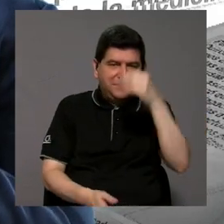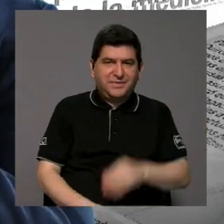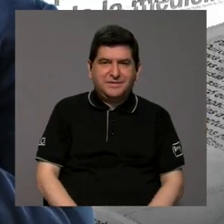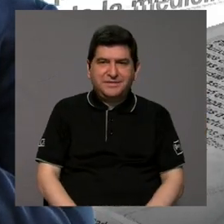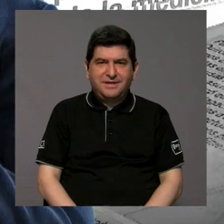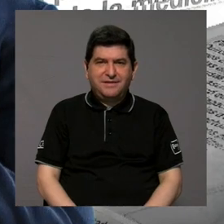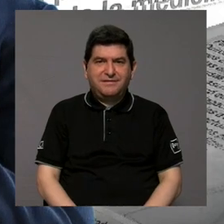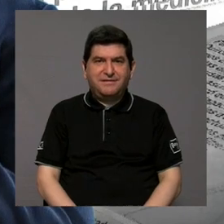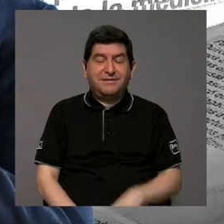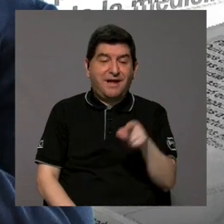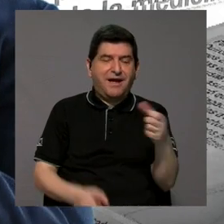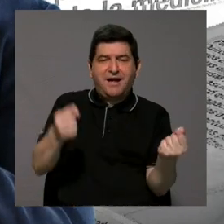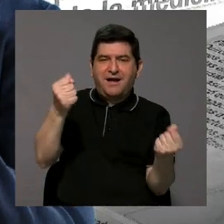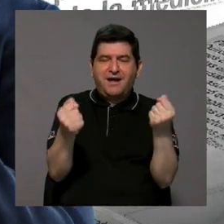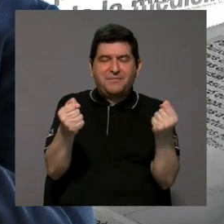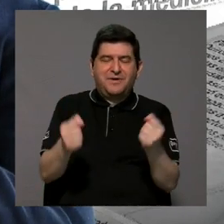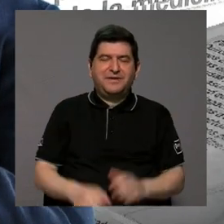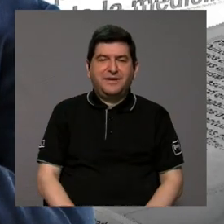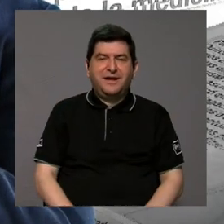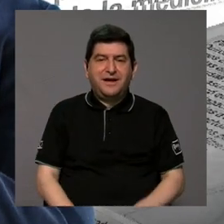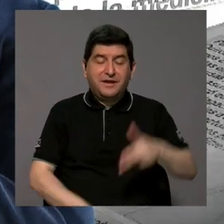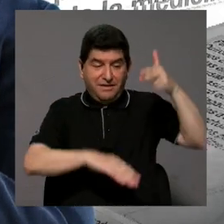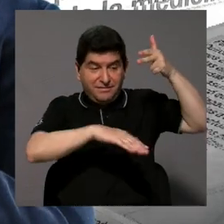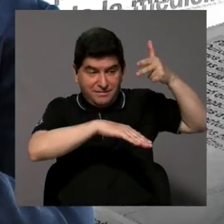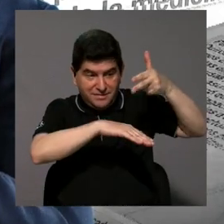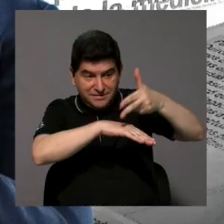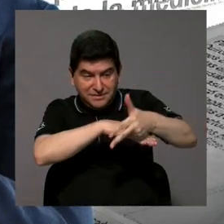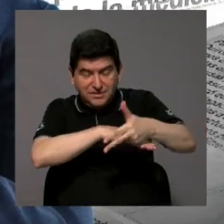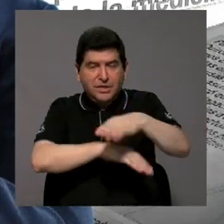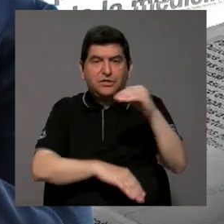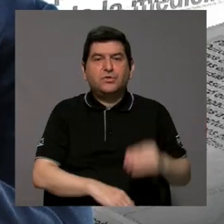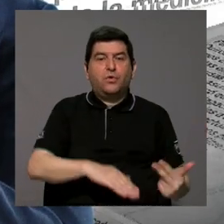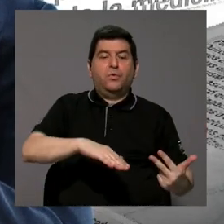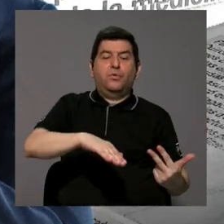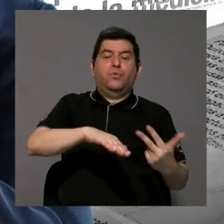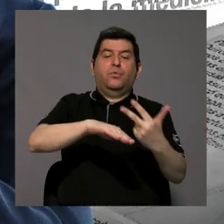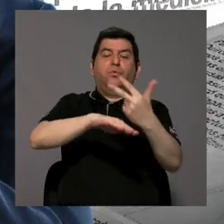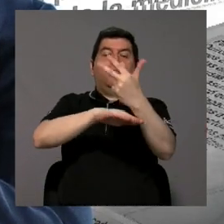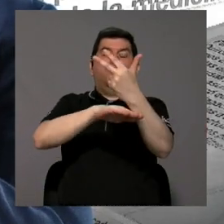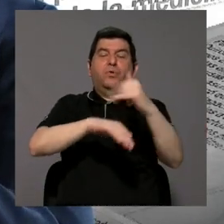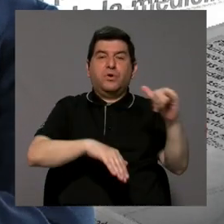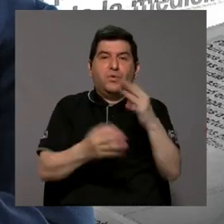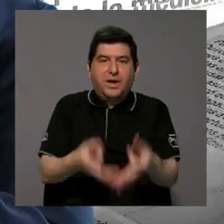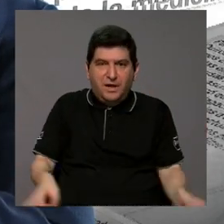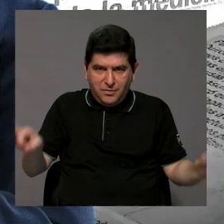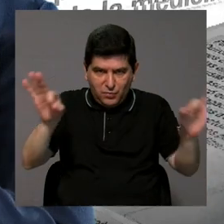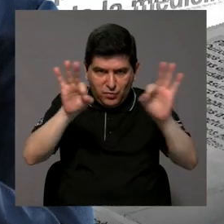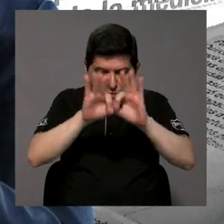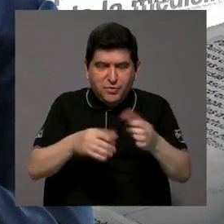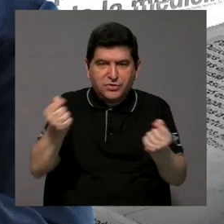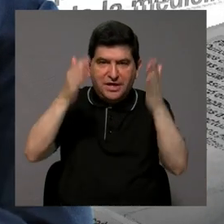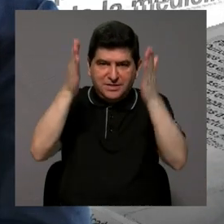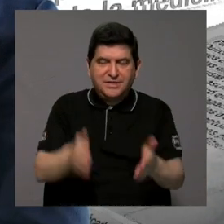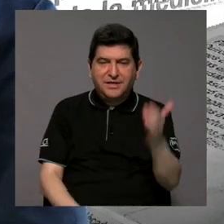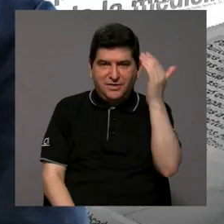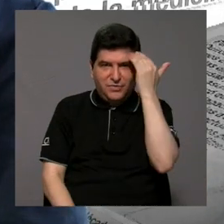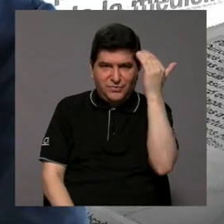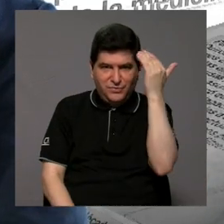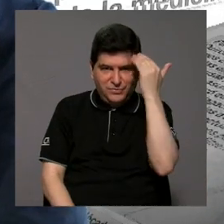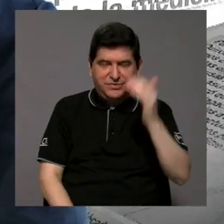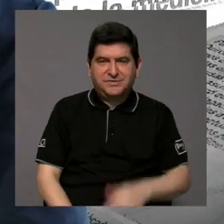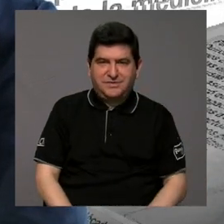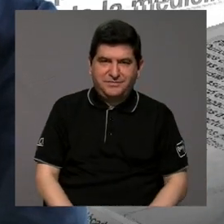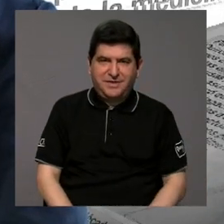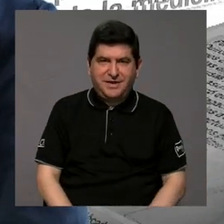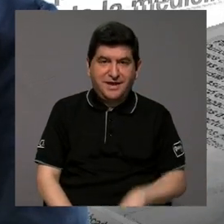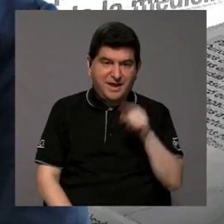a manejar los vehículos cuando se va en descenso o cuando se va en ascenso también es importante que los choferes sepan